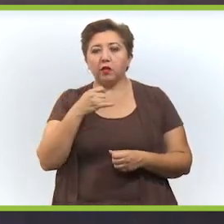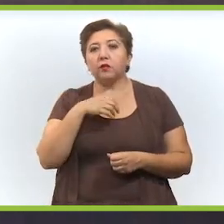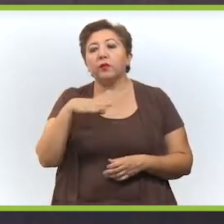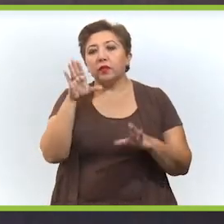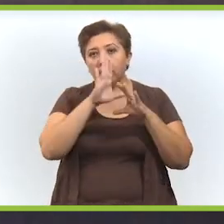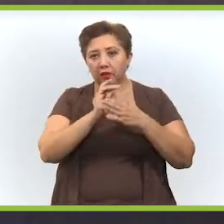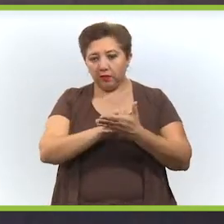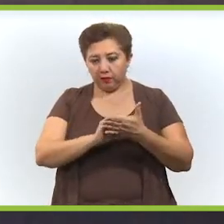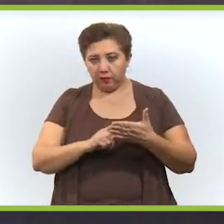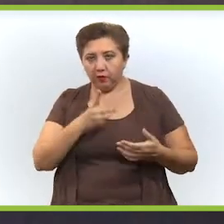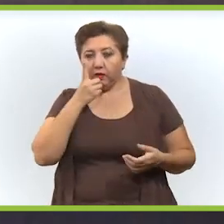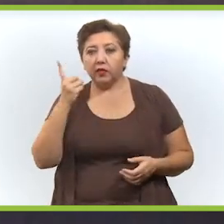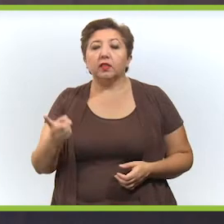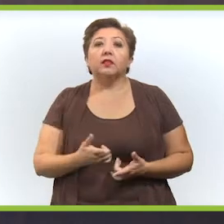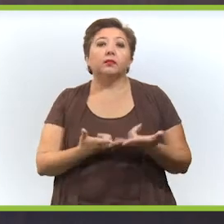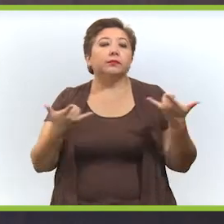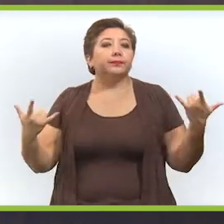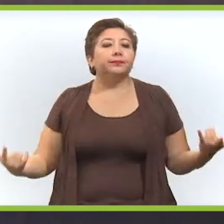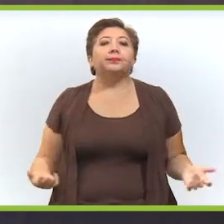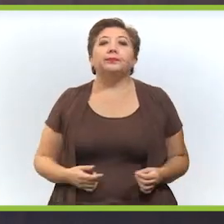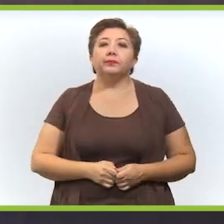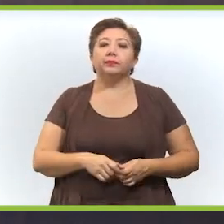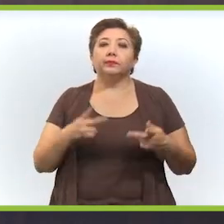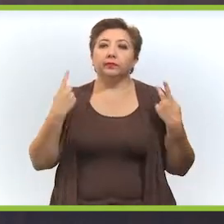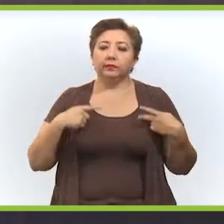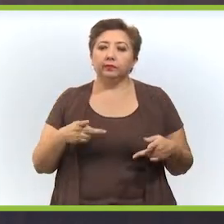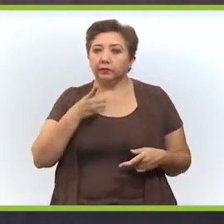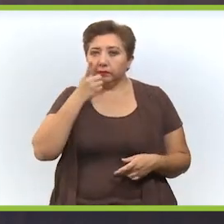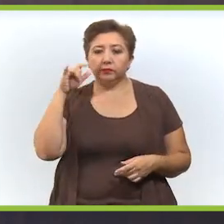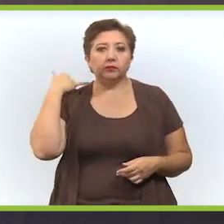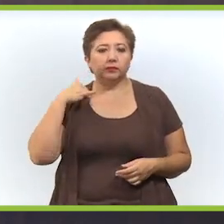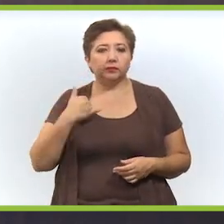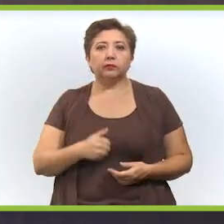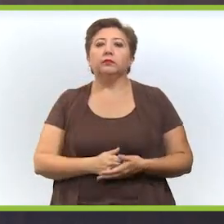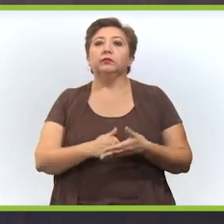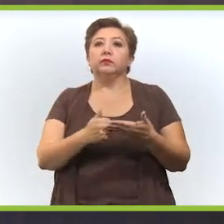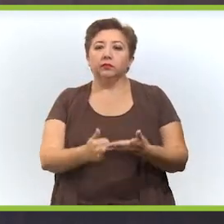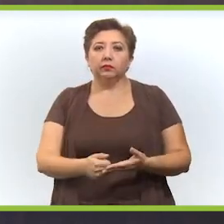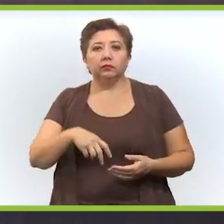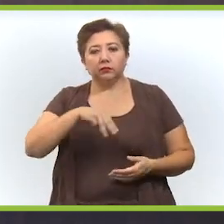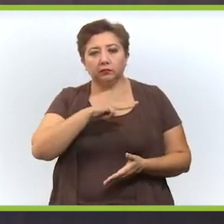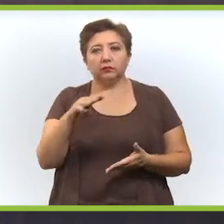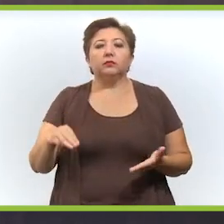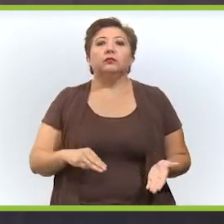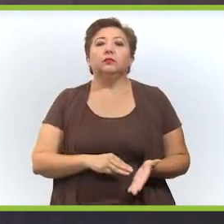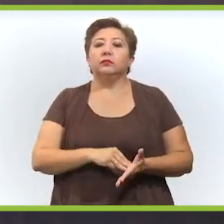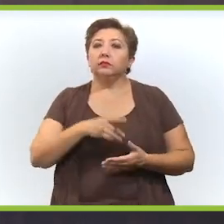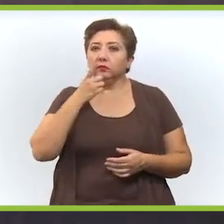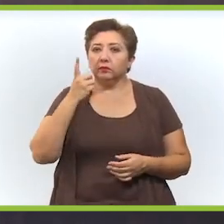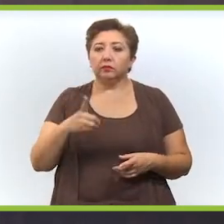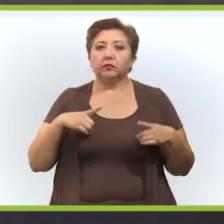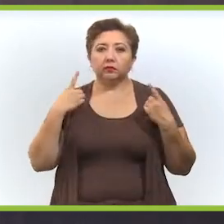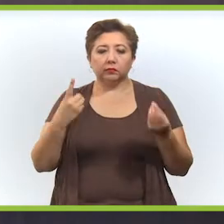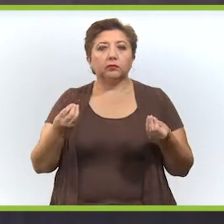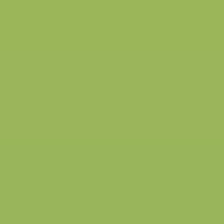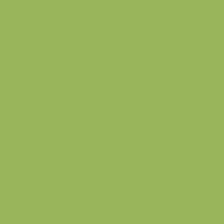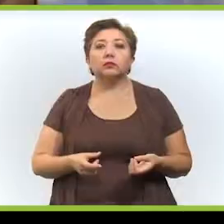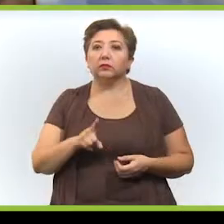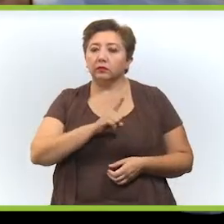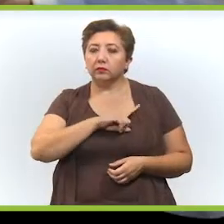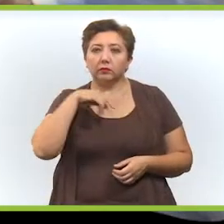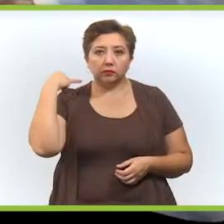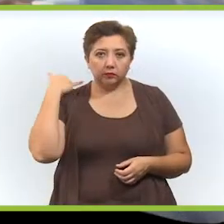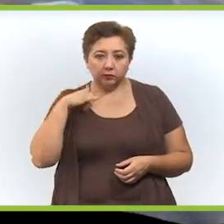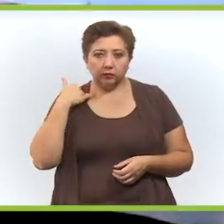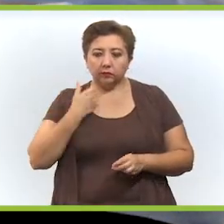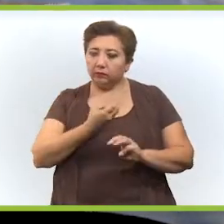Yucatán en la historia. Habrá una persona que se desvive por Yucatán, que se desvive por Mérida, que sin duda alguna ha aportado muchísimo, no solamente en Yucatán, en el